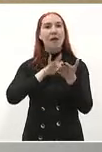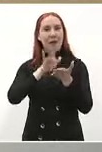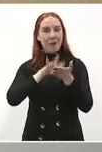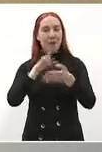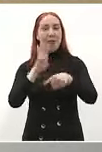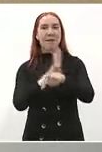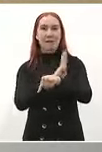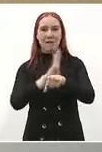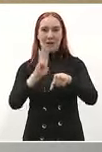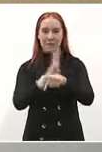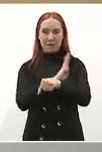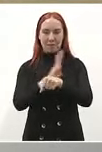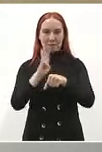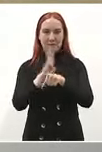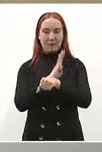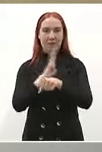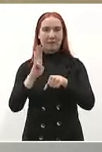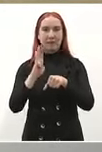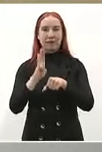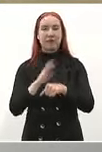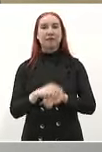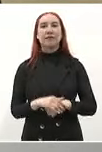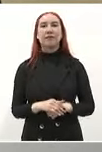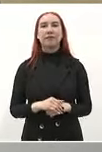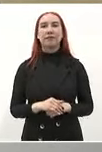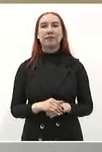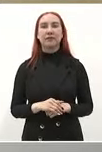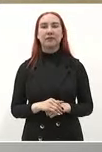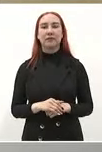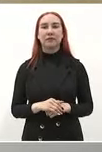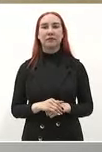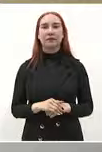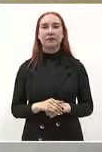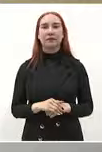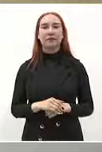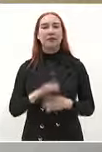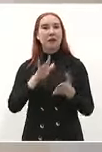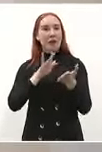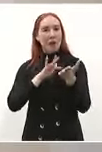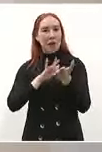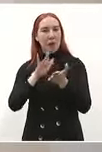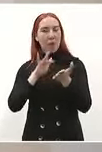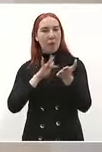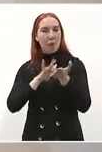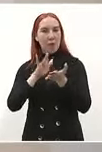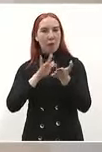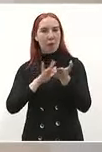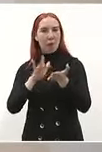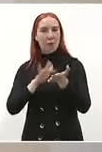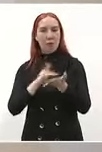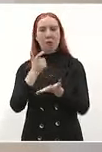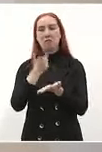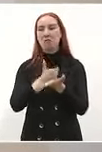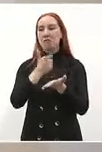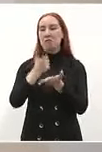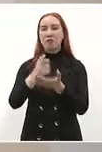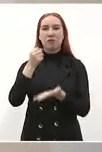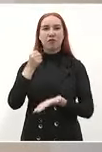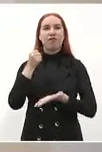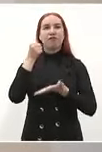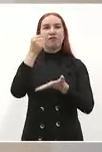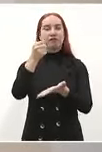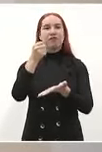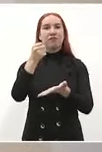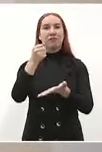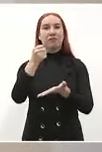una porción del presupuesto público que es dinero de todo el pueblo